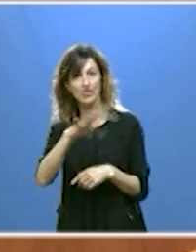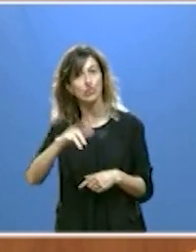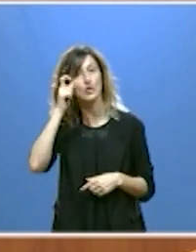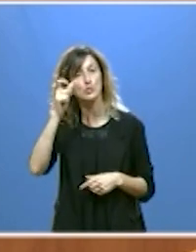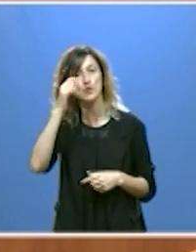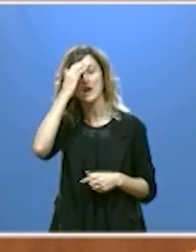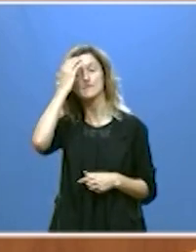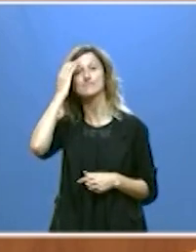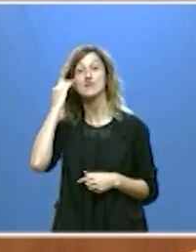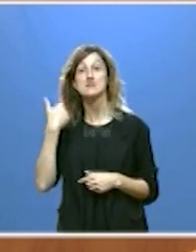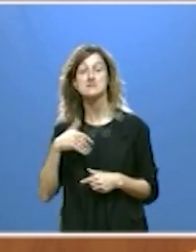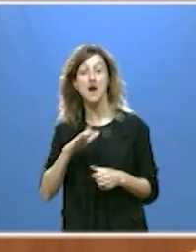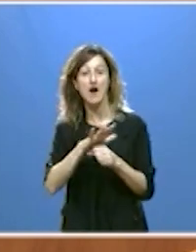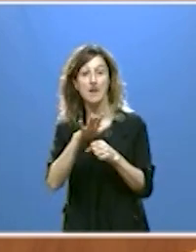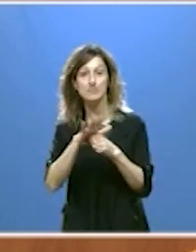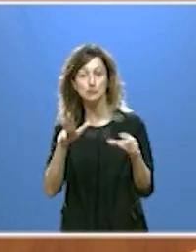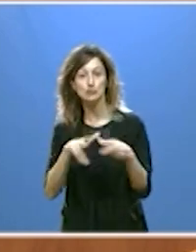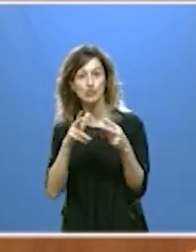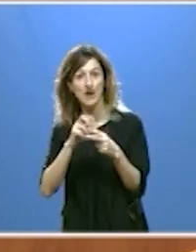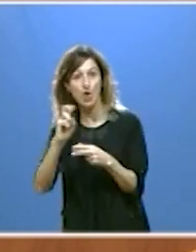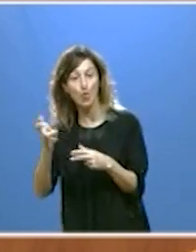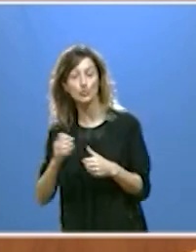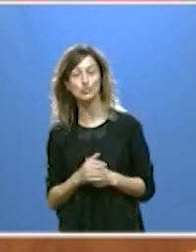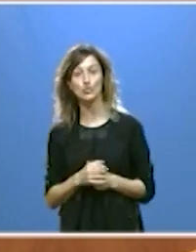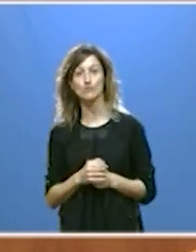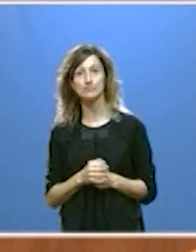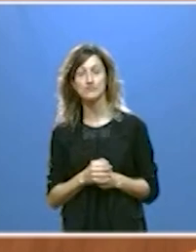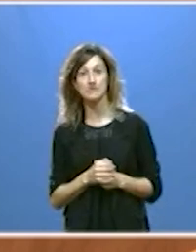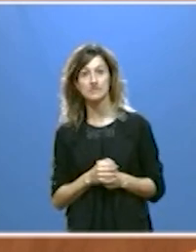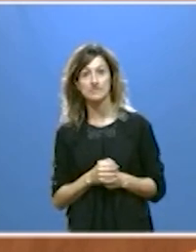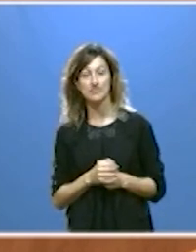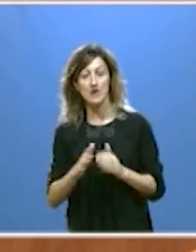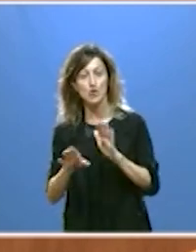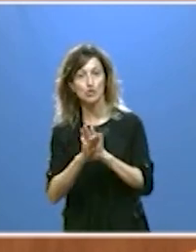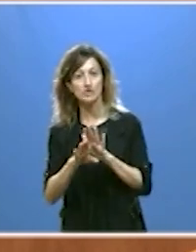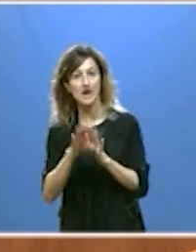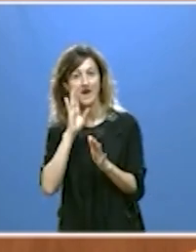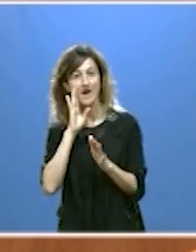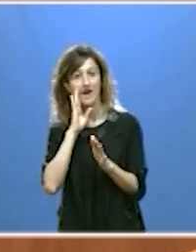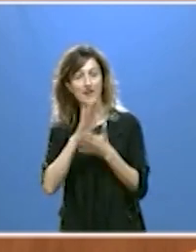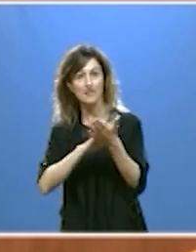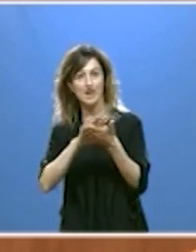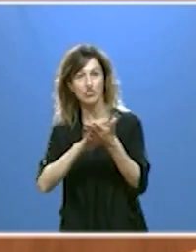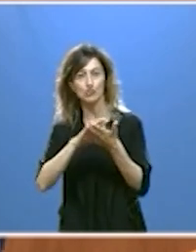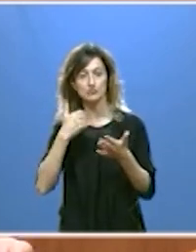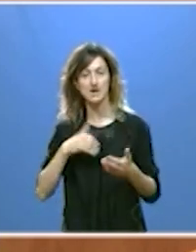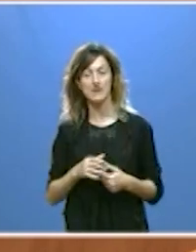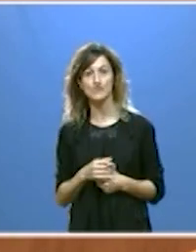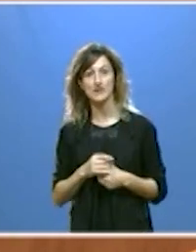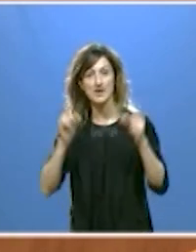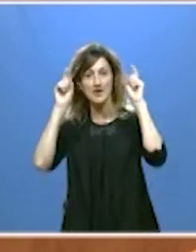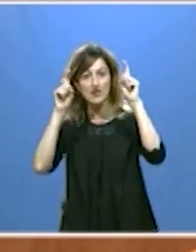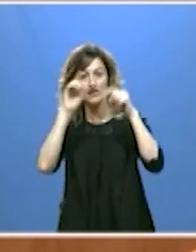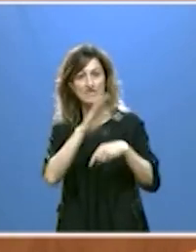ya en otros ámbitos sociales mantendremos la ampliación de lo que he mencionado en alguna ocasión en este discurso la educación